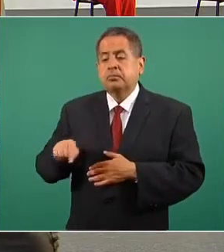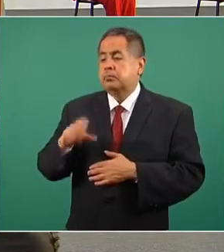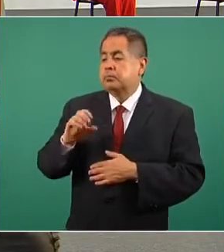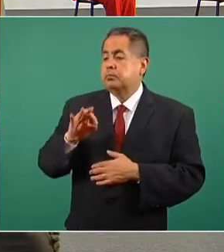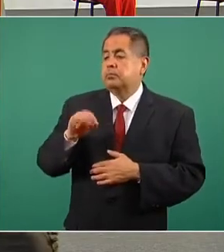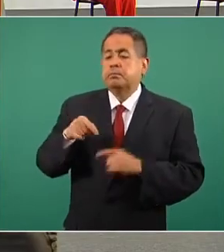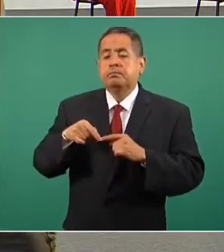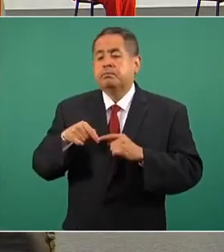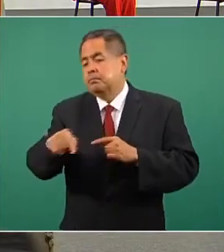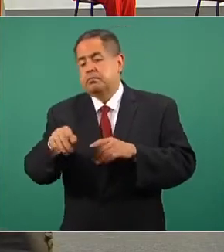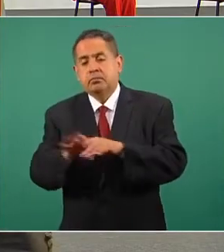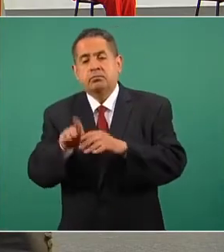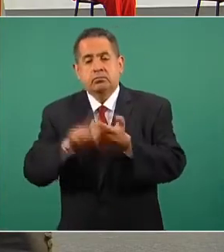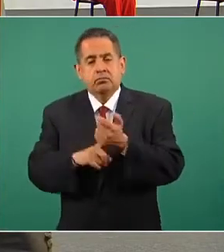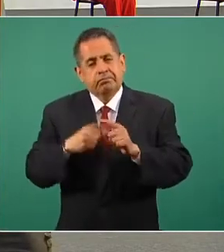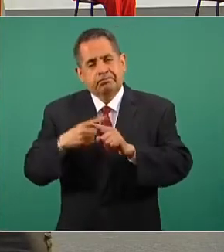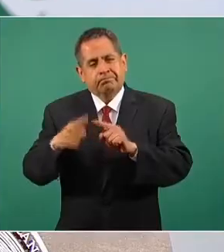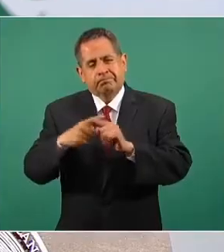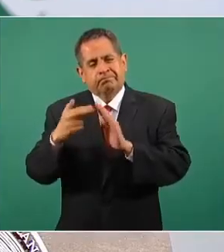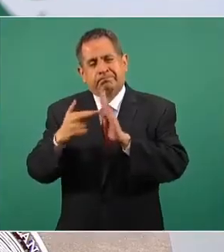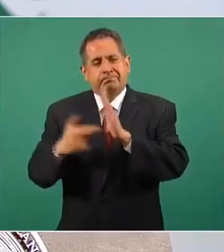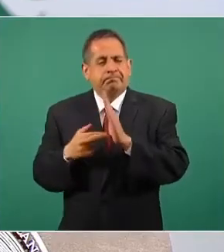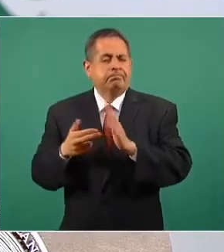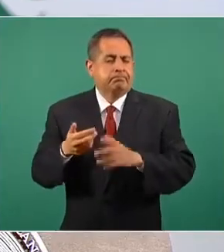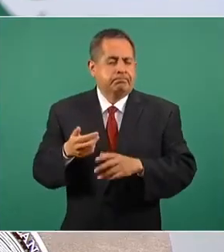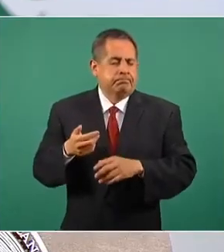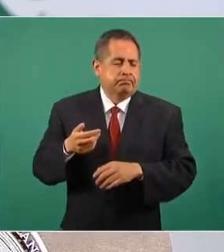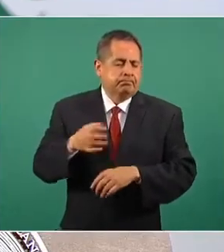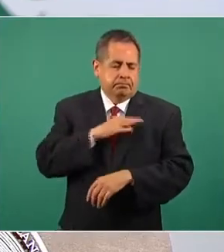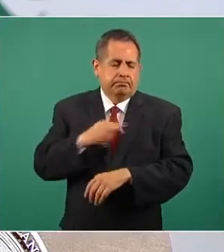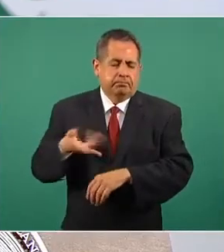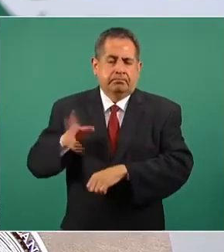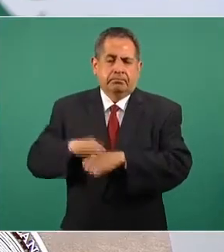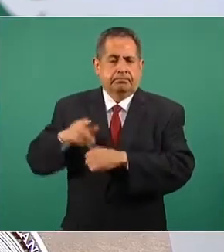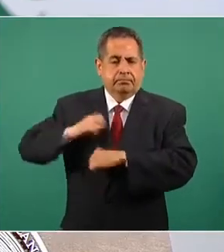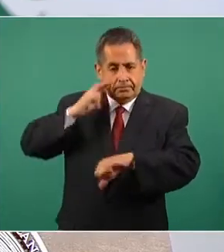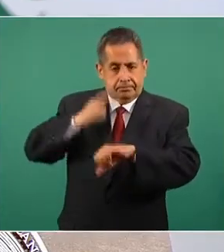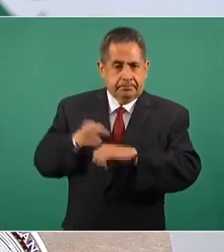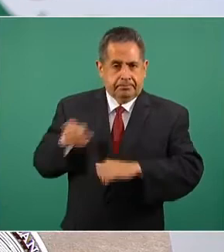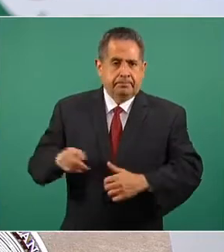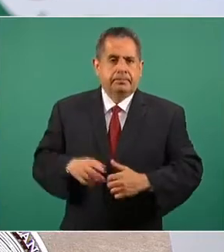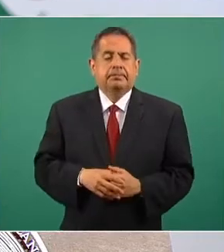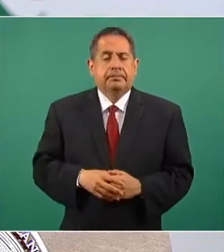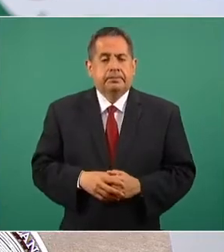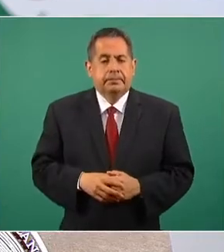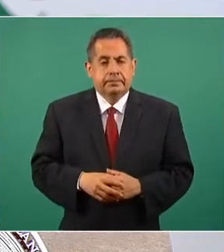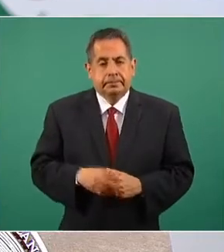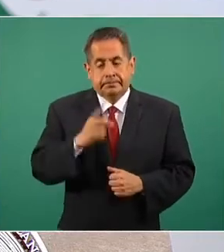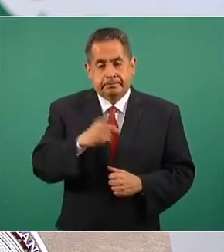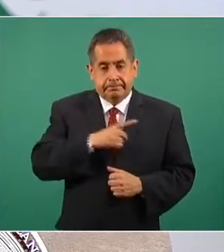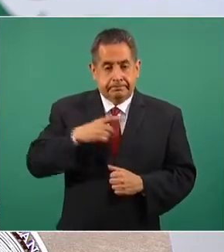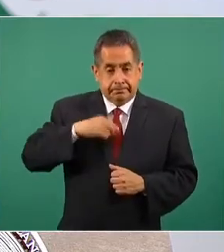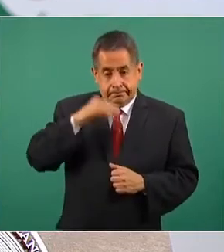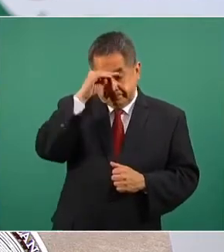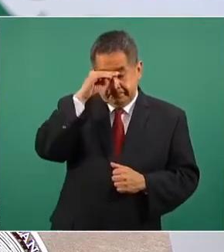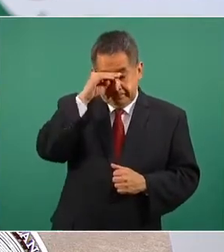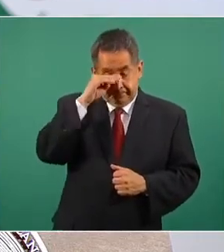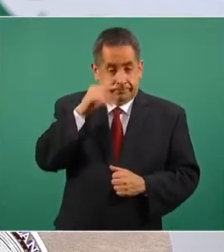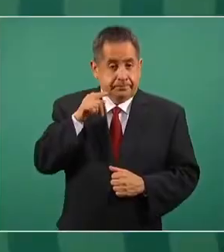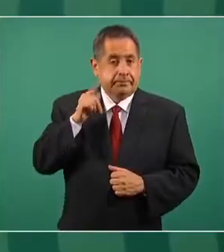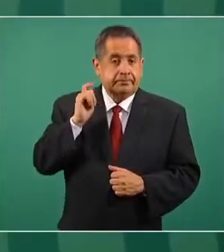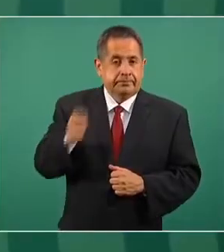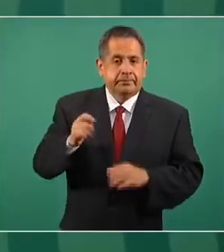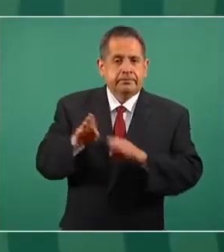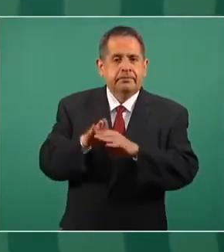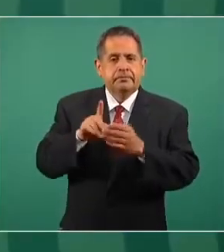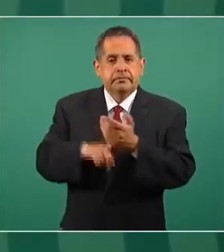in the different administrative dispositions that I mentioned. Miren, deben tomar en cuenta que este acuerdo